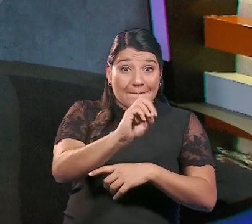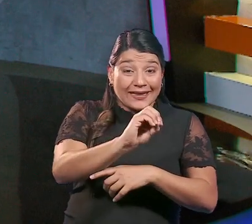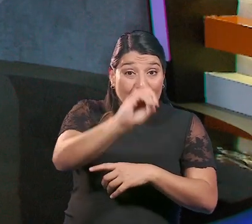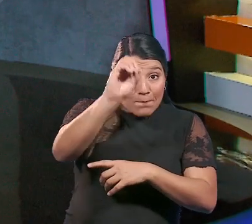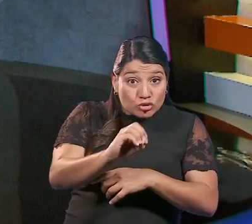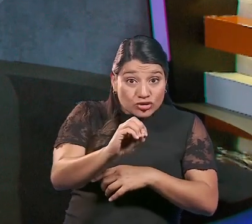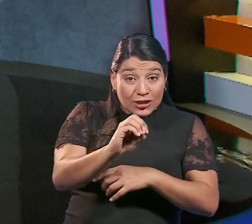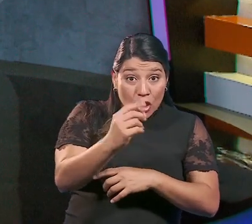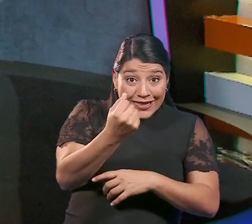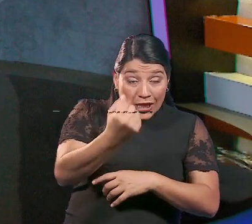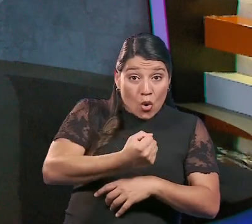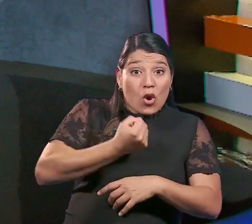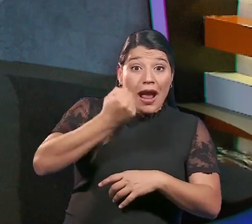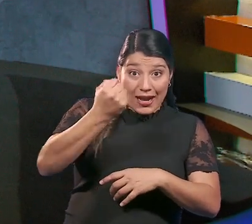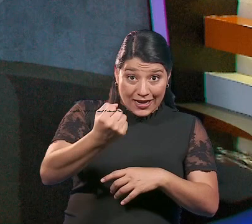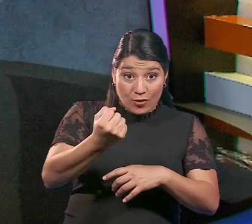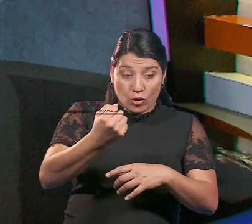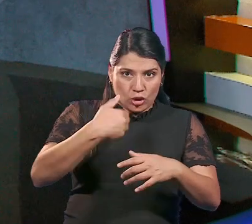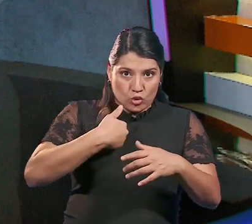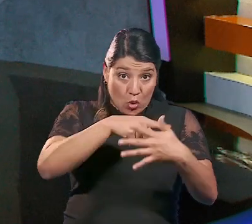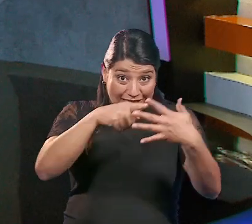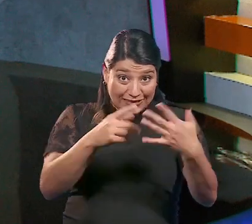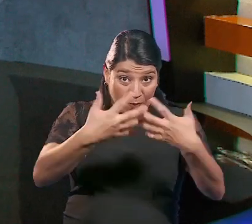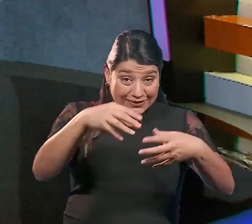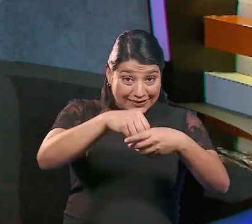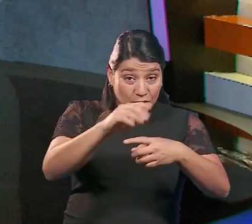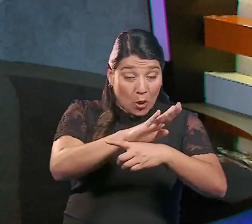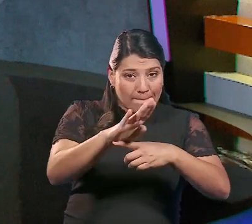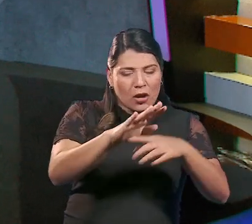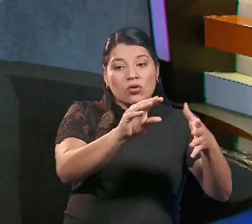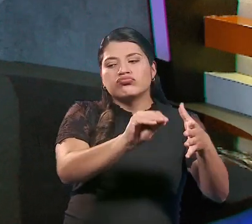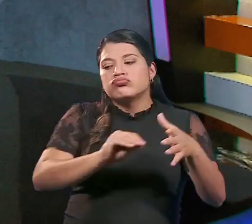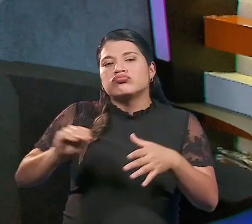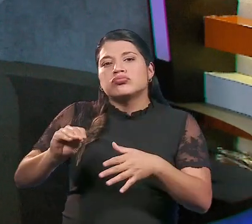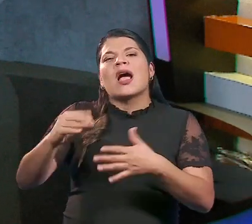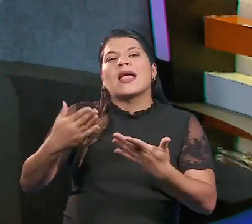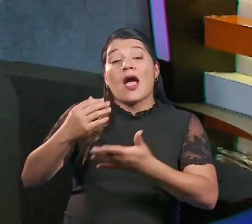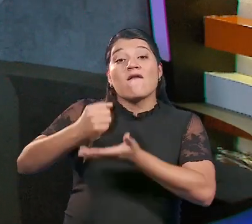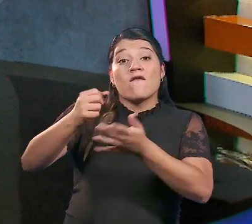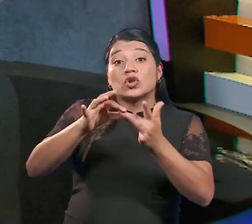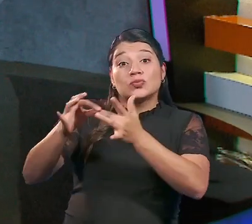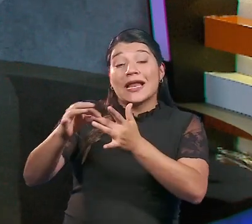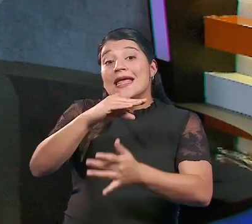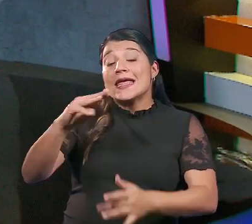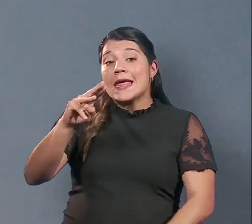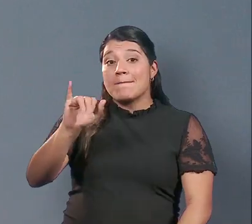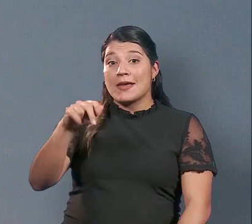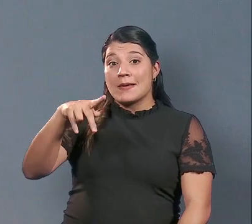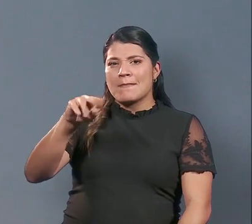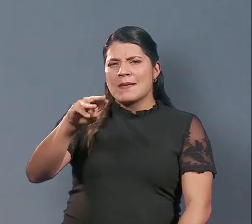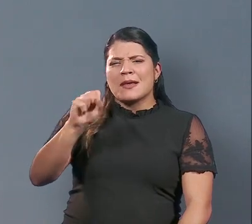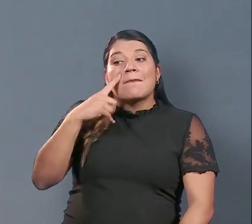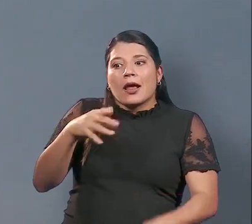trasladar el 20% de las utilidades del conglomerado a fondos especiales y alfo de MIPIME para atender a